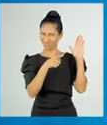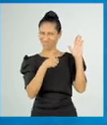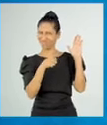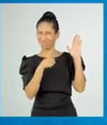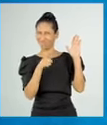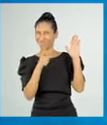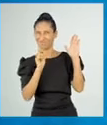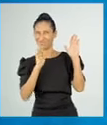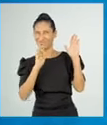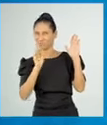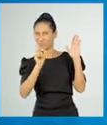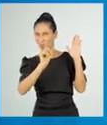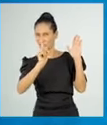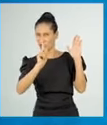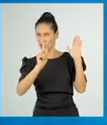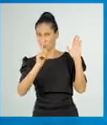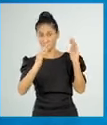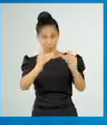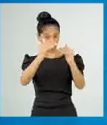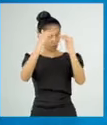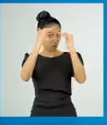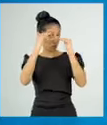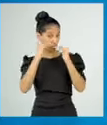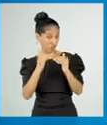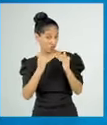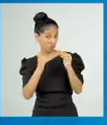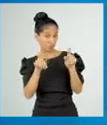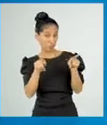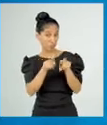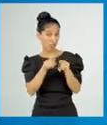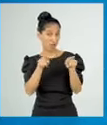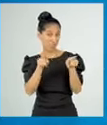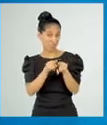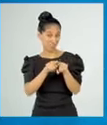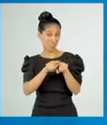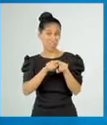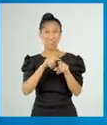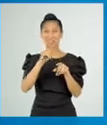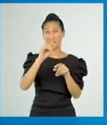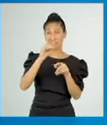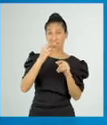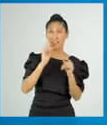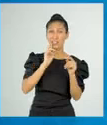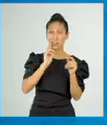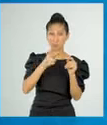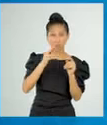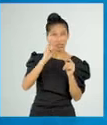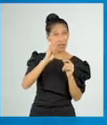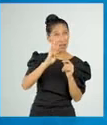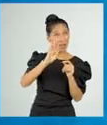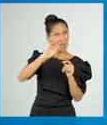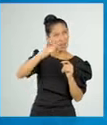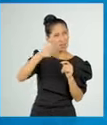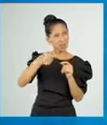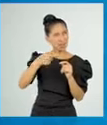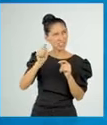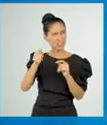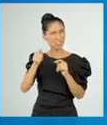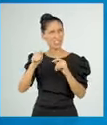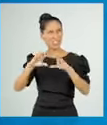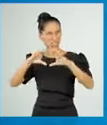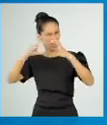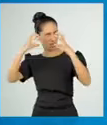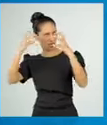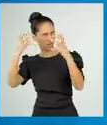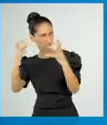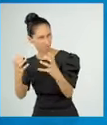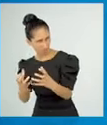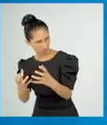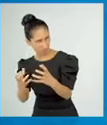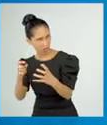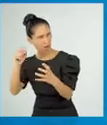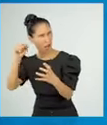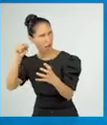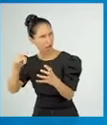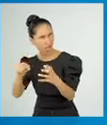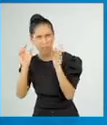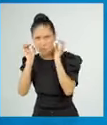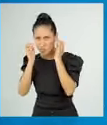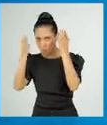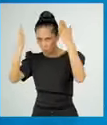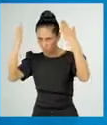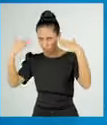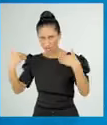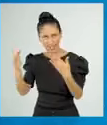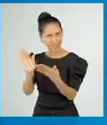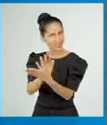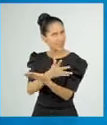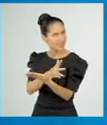correcta. A ver, la otra, que en la Tierra no existían mujeres. Ajá. Esta puede ser porque el texto señala que